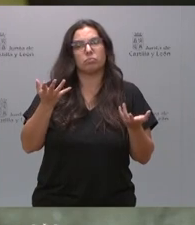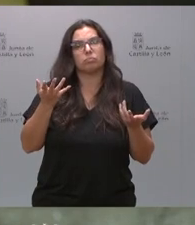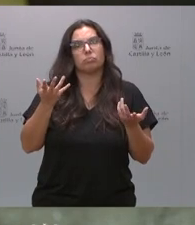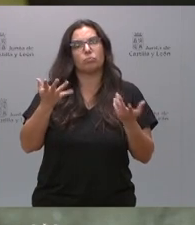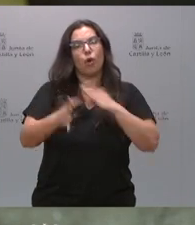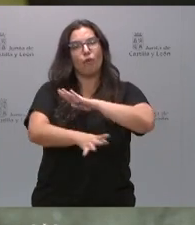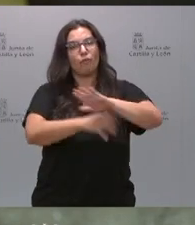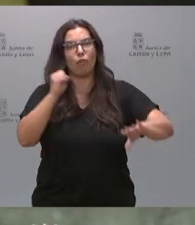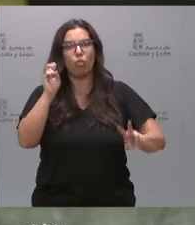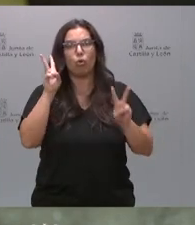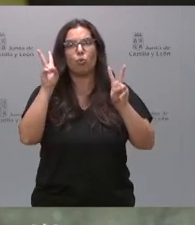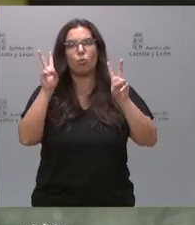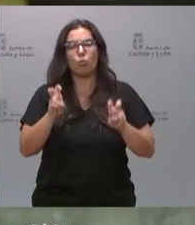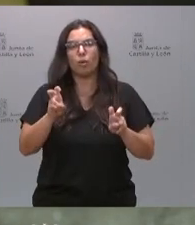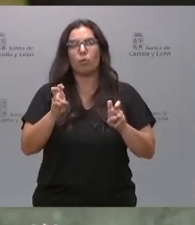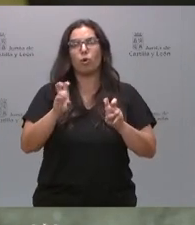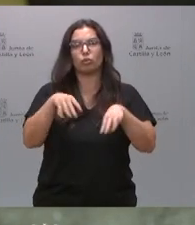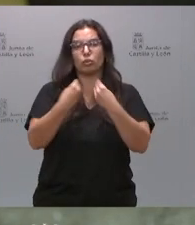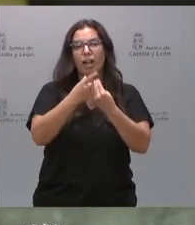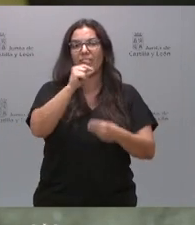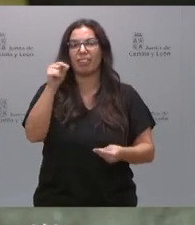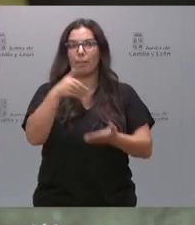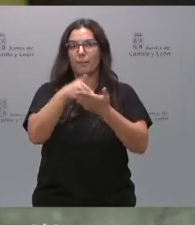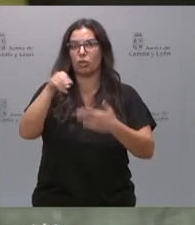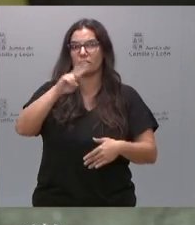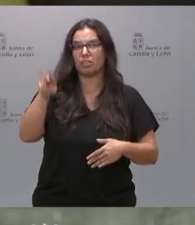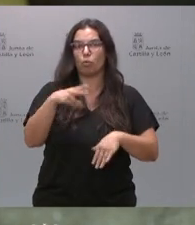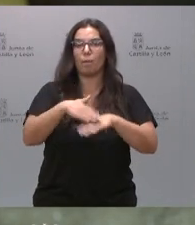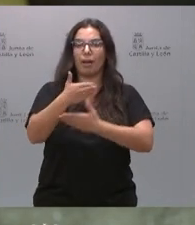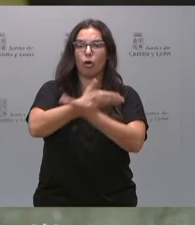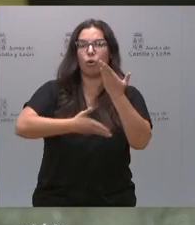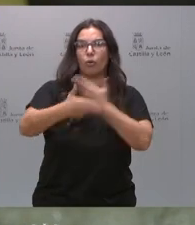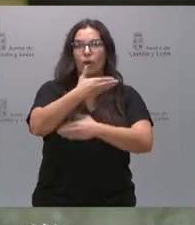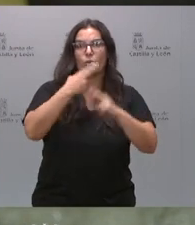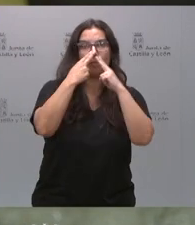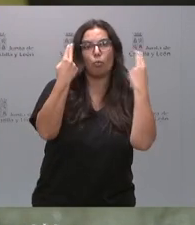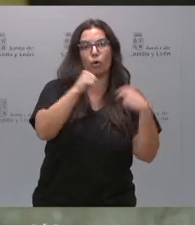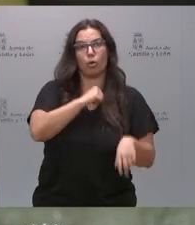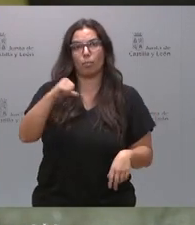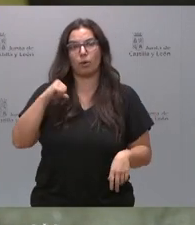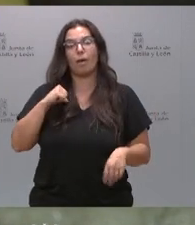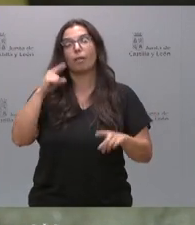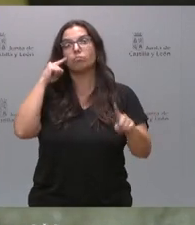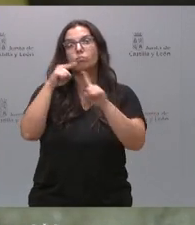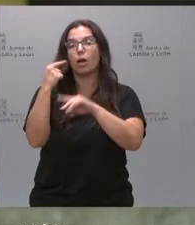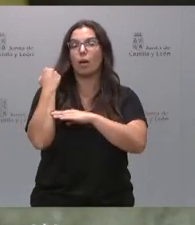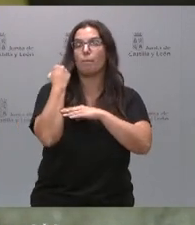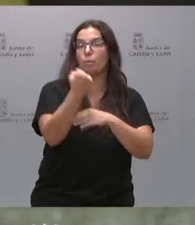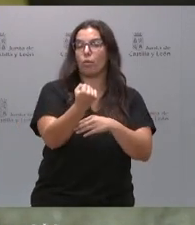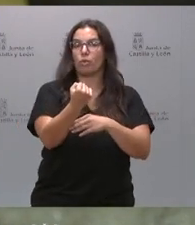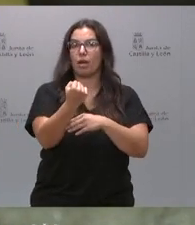fondo de 100 millones de euros de colaboración público-privada para apoyar, por un lado, la